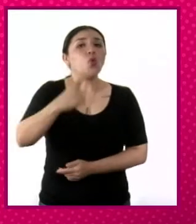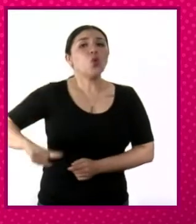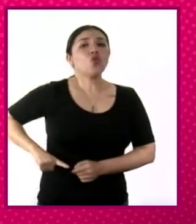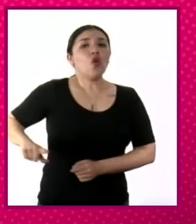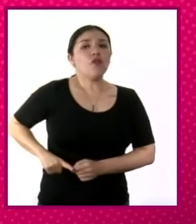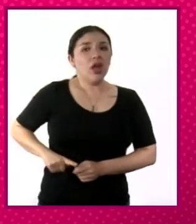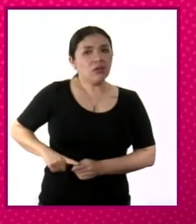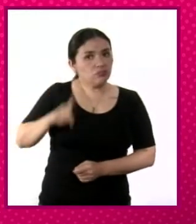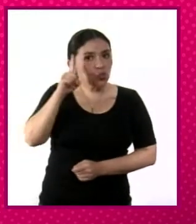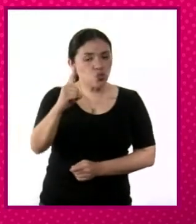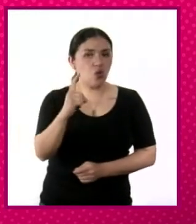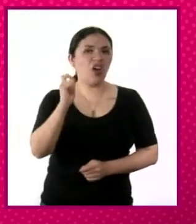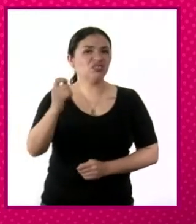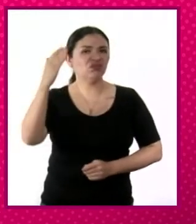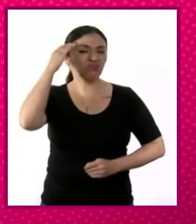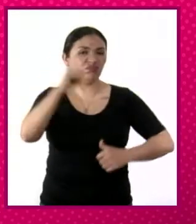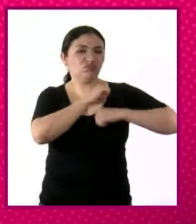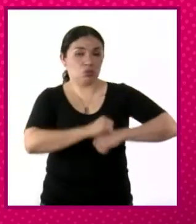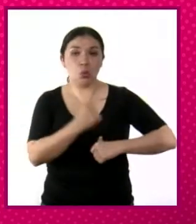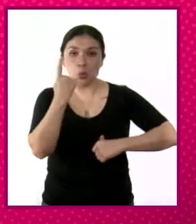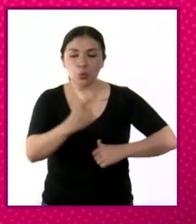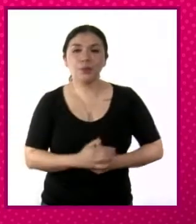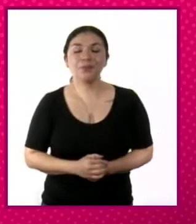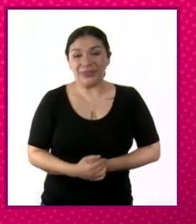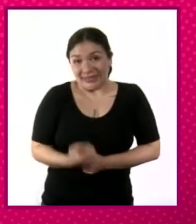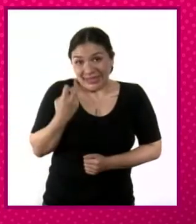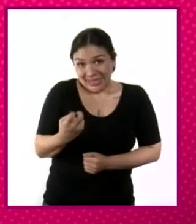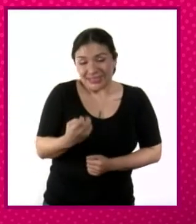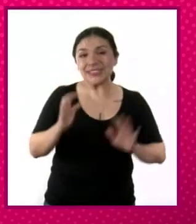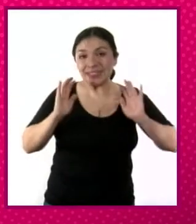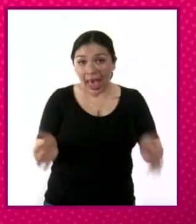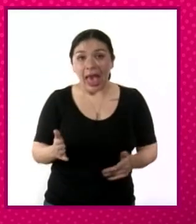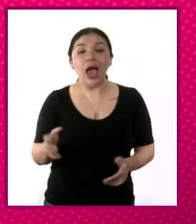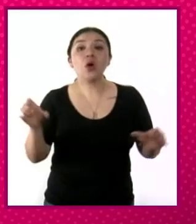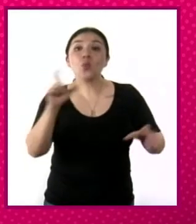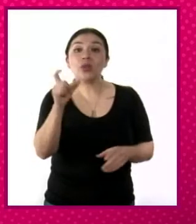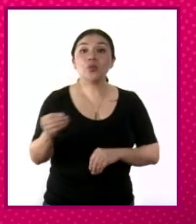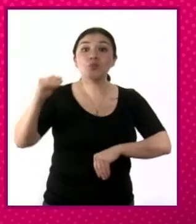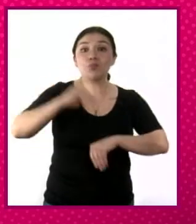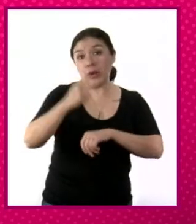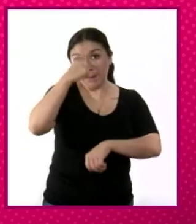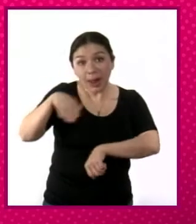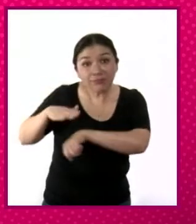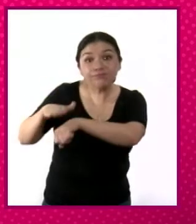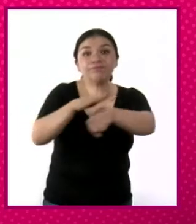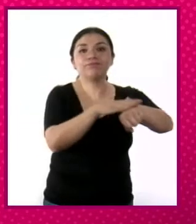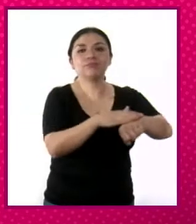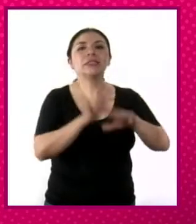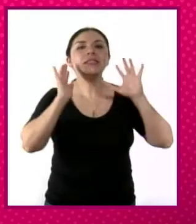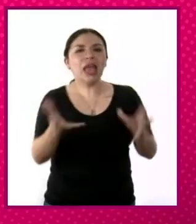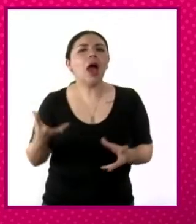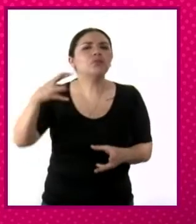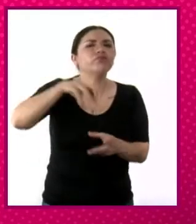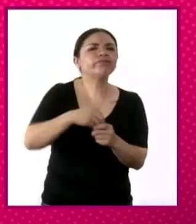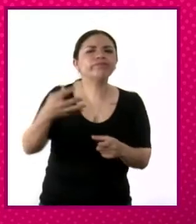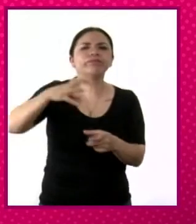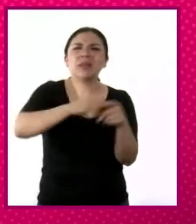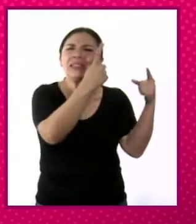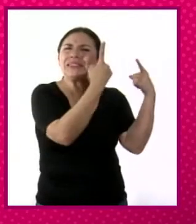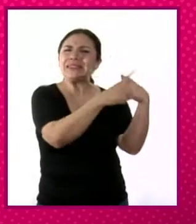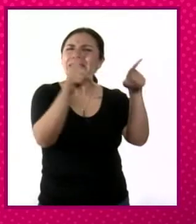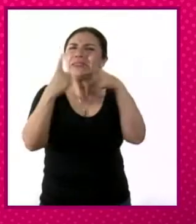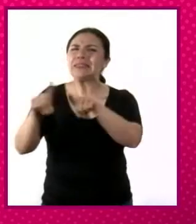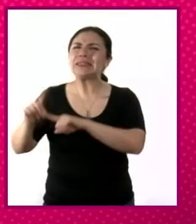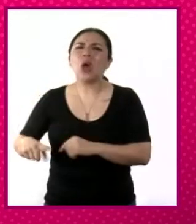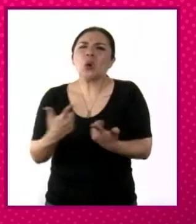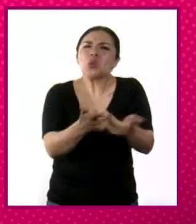que todo recaiga en un mando superior. esta manera, al promover la convocatoria, pues se integran a él diversidad de